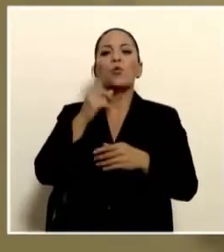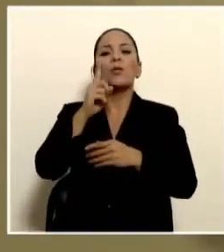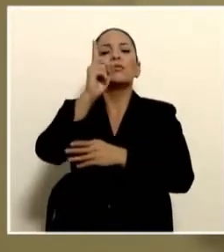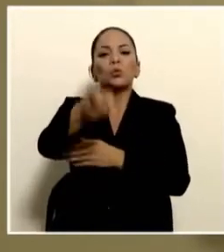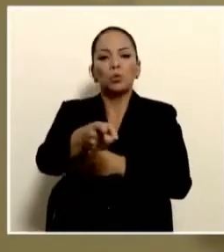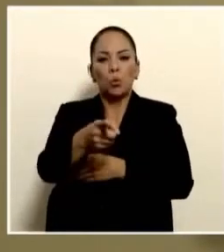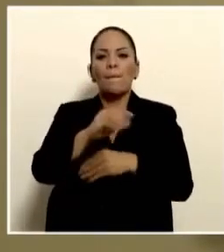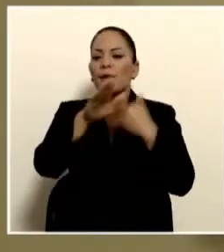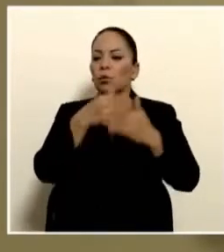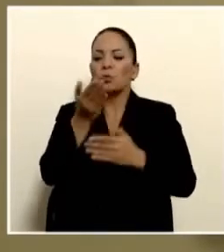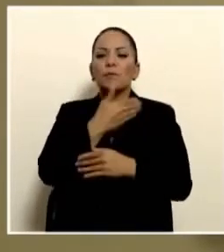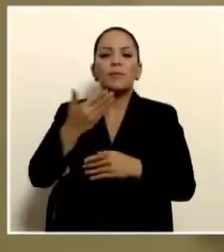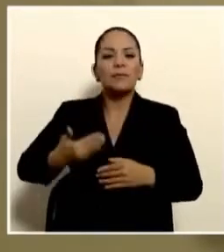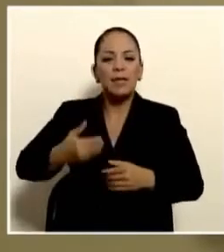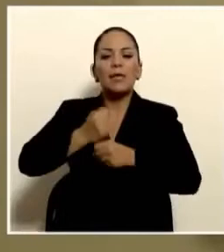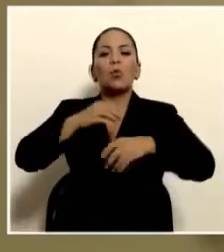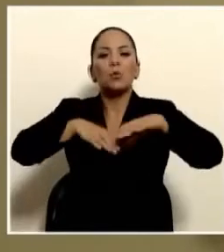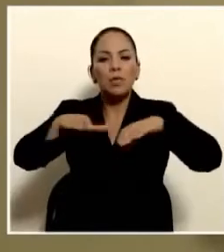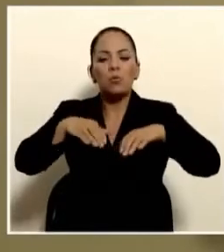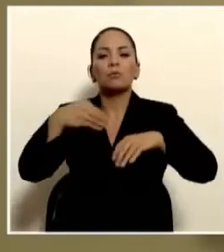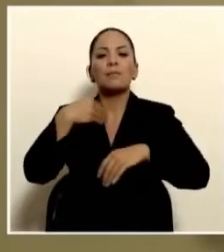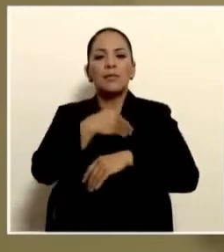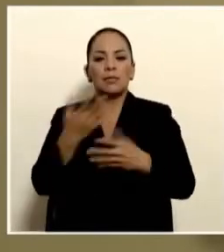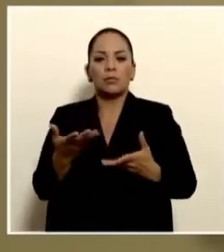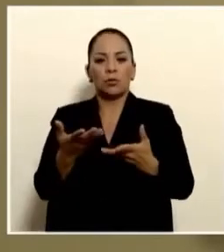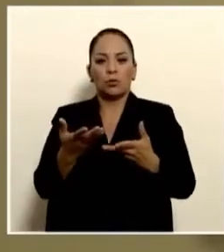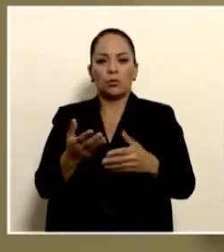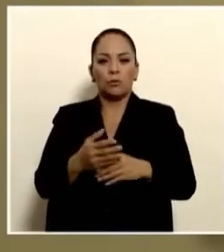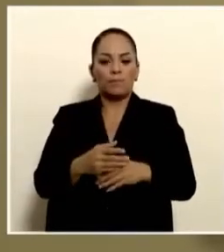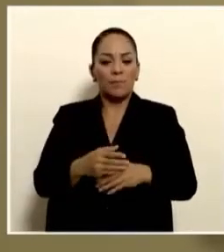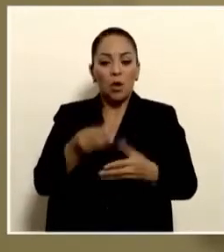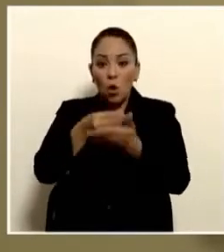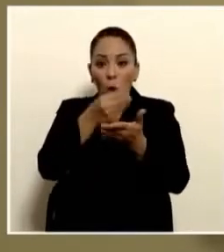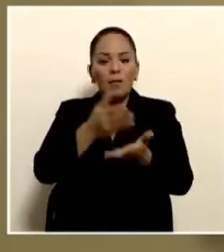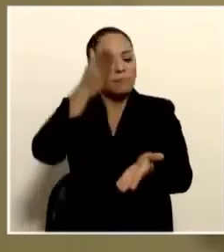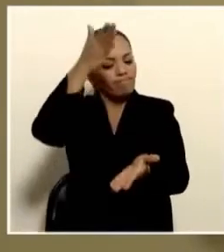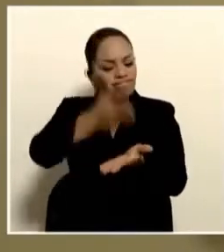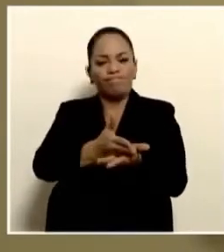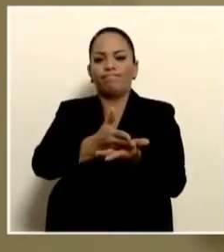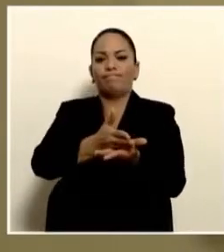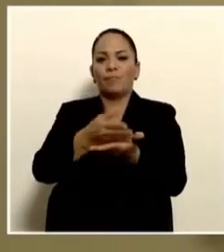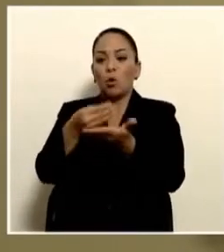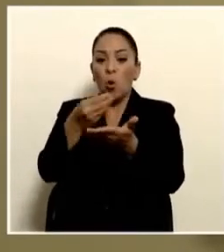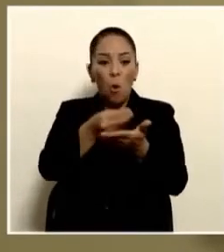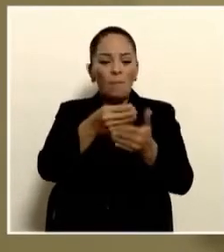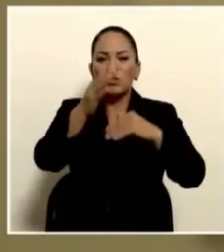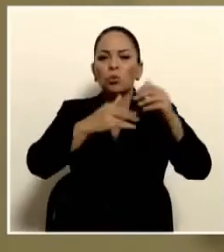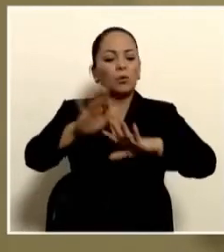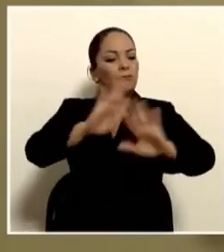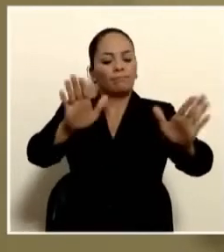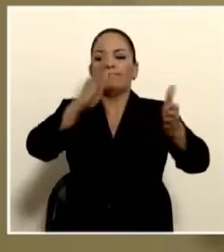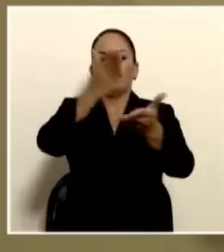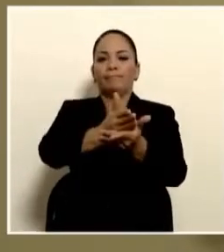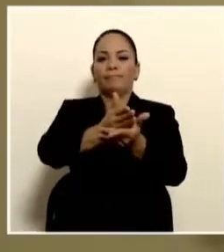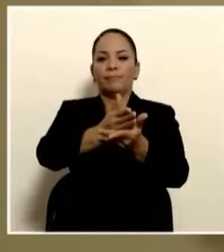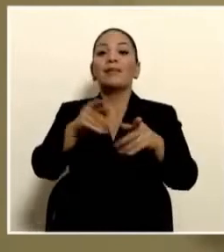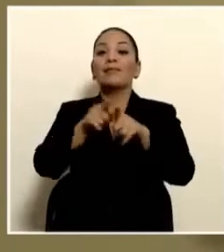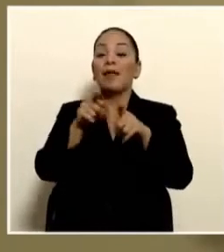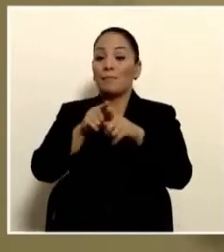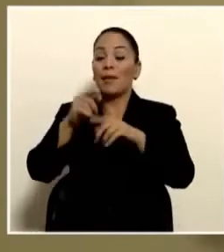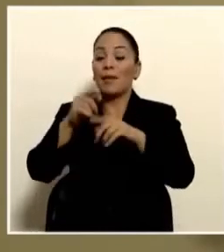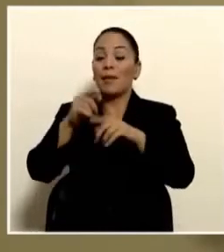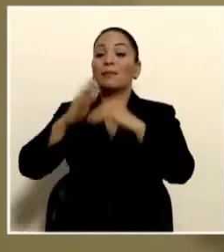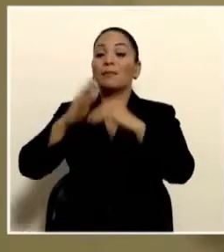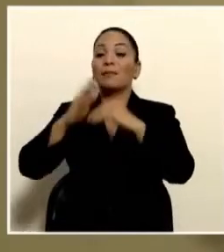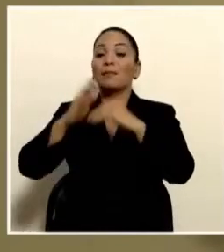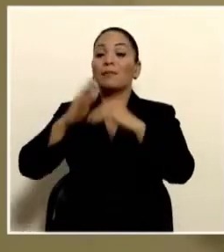presidentes, ejecutivos y ministros. Todos separan las compras, separan las construcciones, incluyendo el edificio del Inamo,